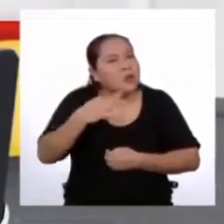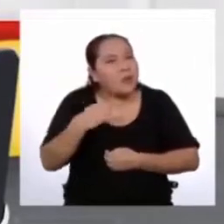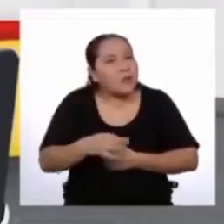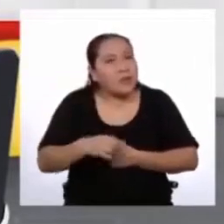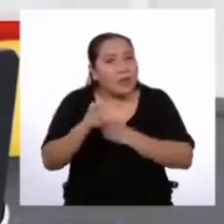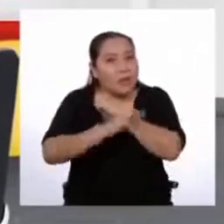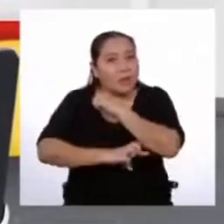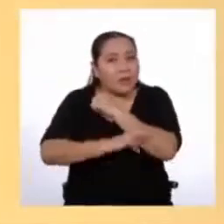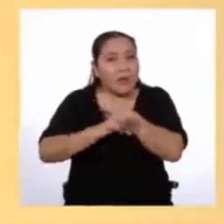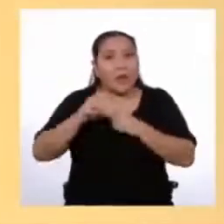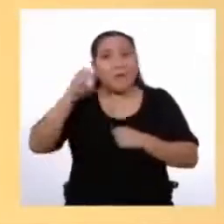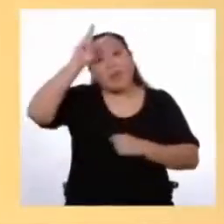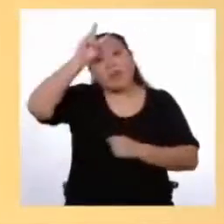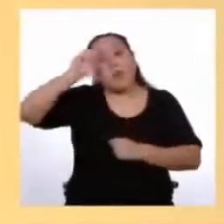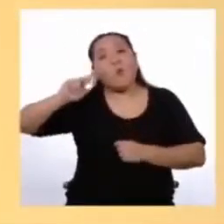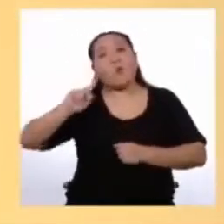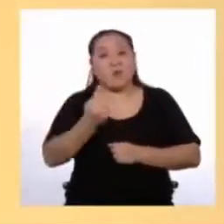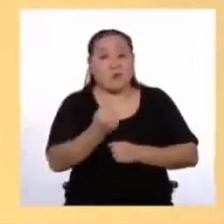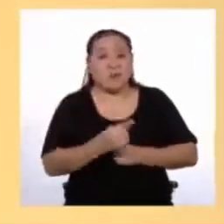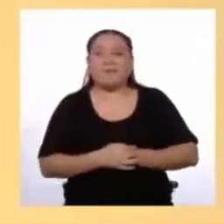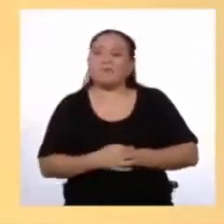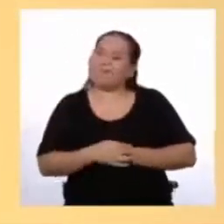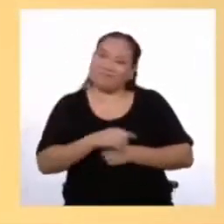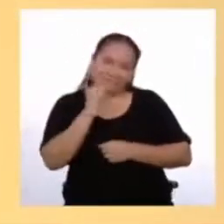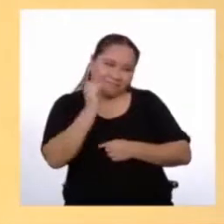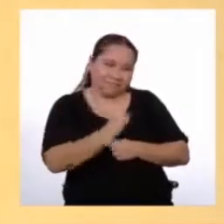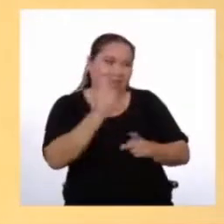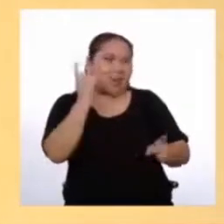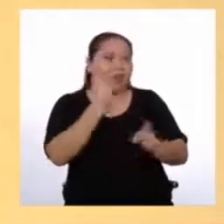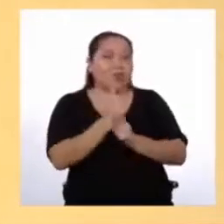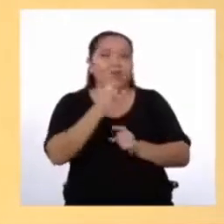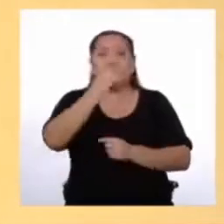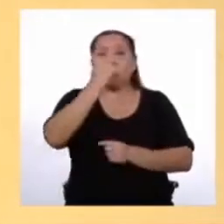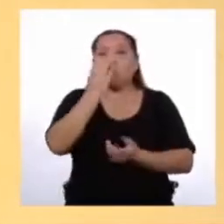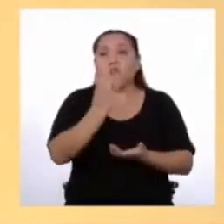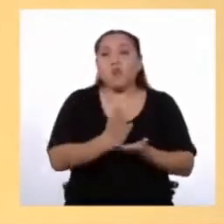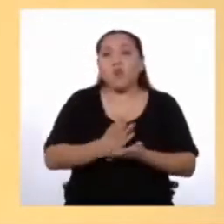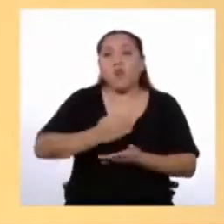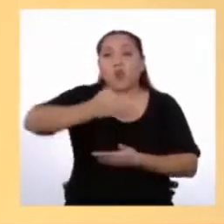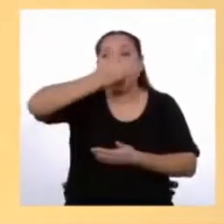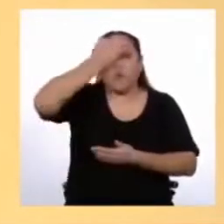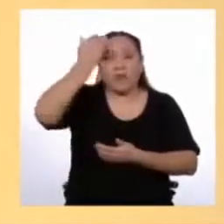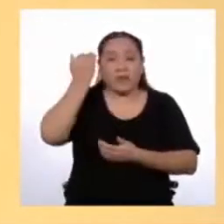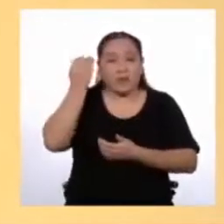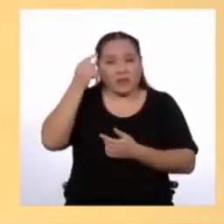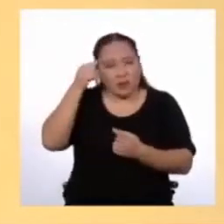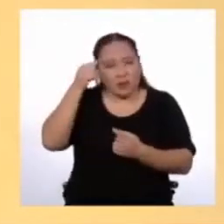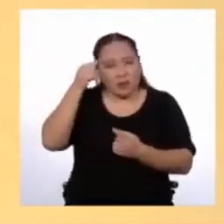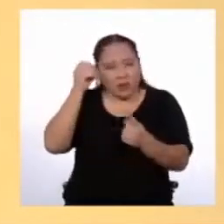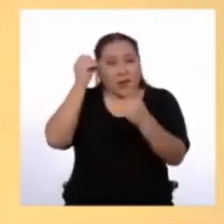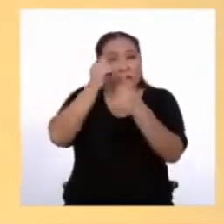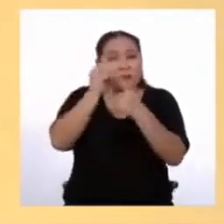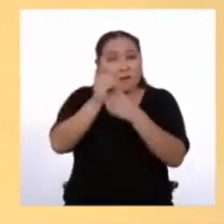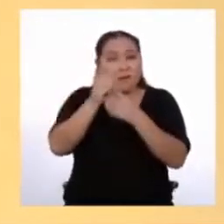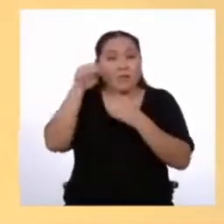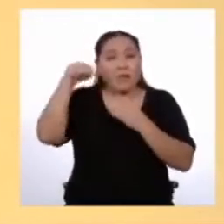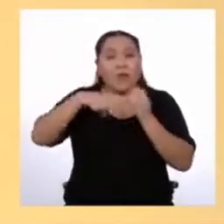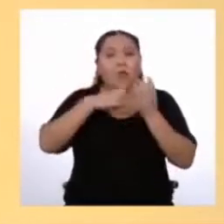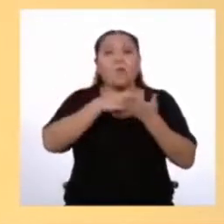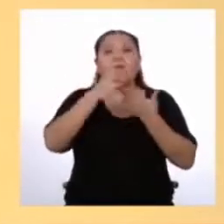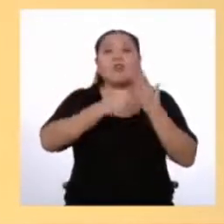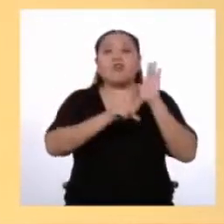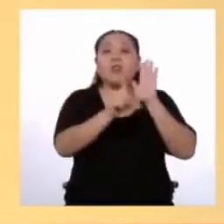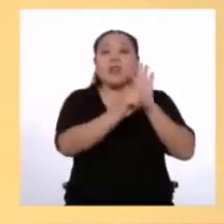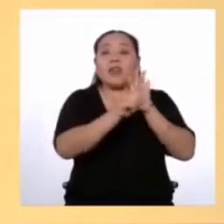Perú primero Así es, Rodrigo Nunca olvidemos que el propósito comunicativo de un proyecto de ley Es